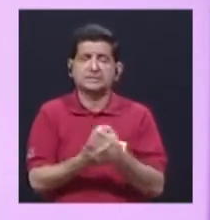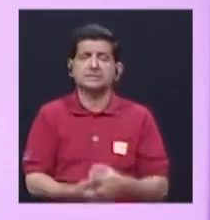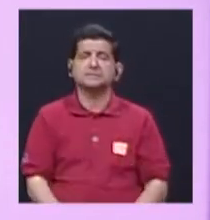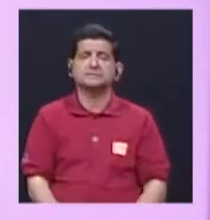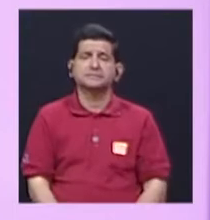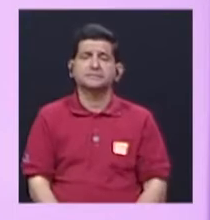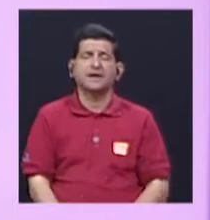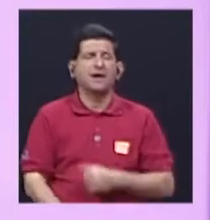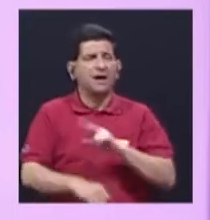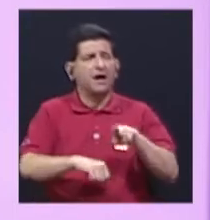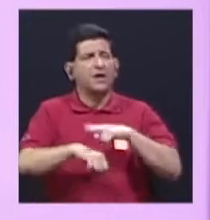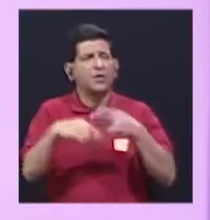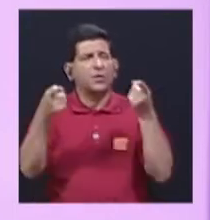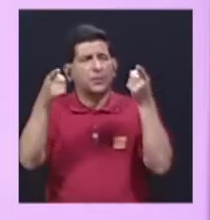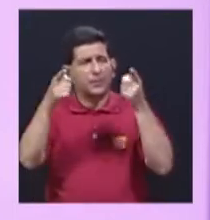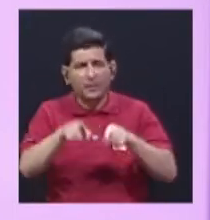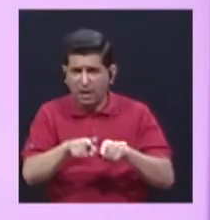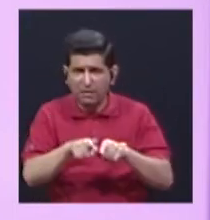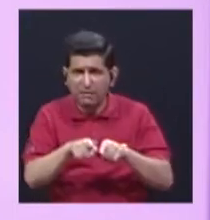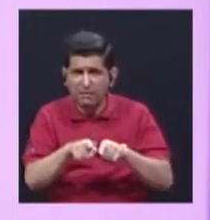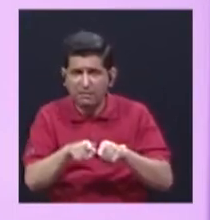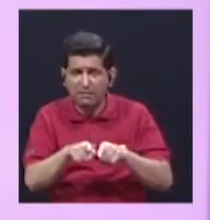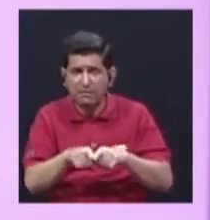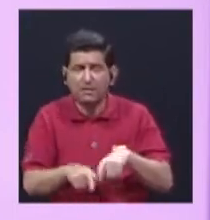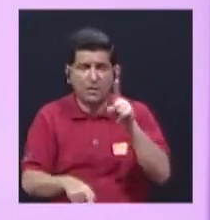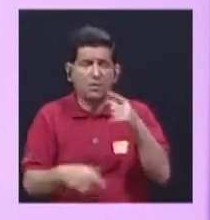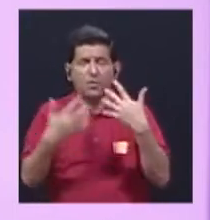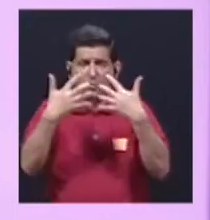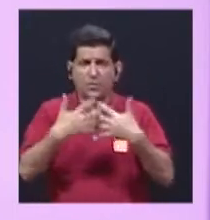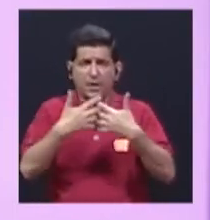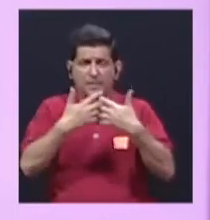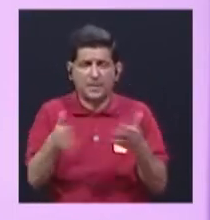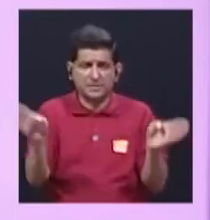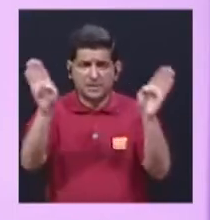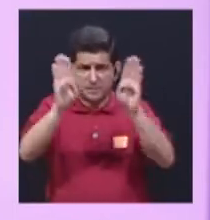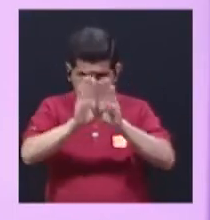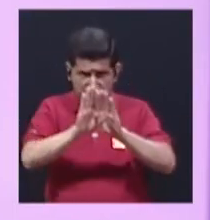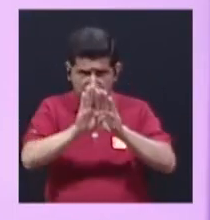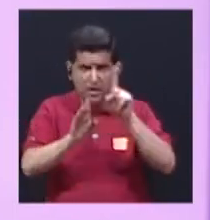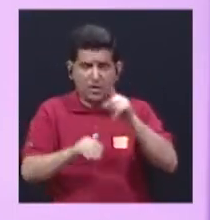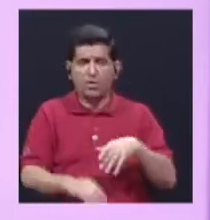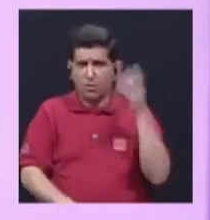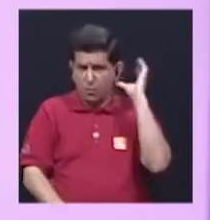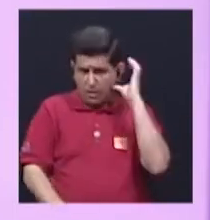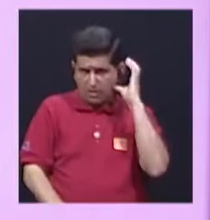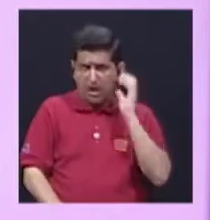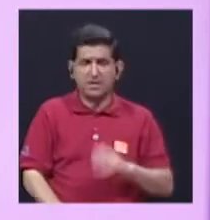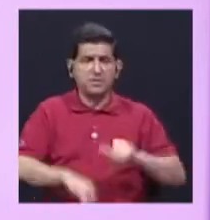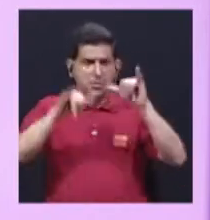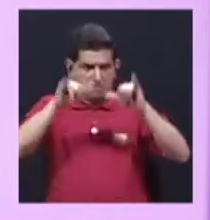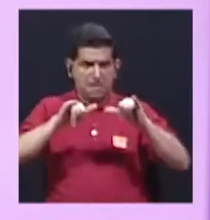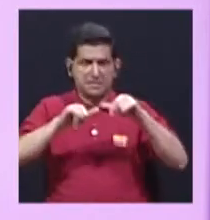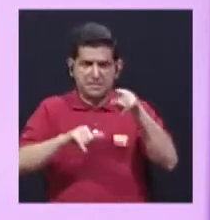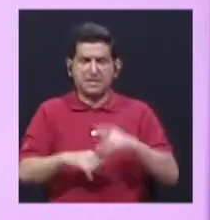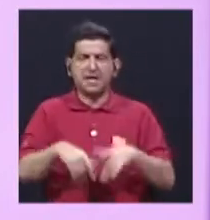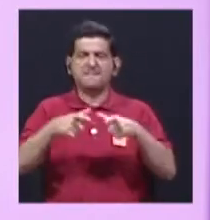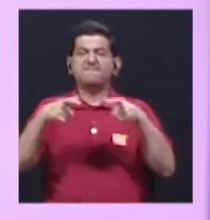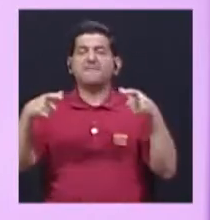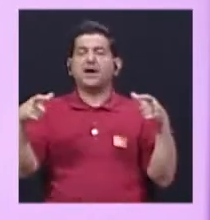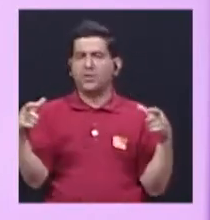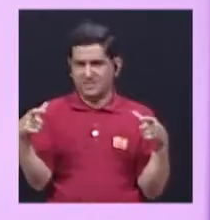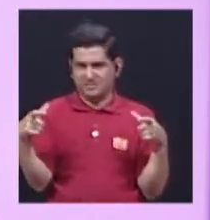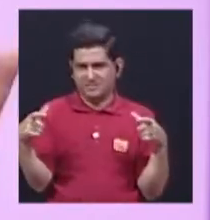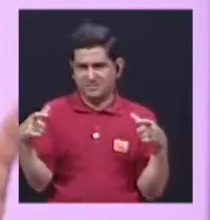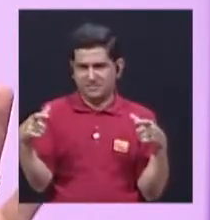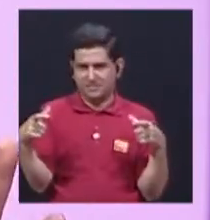Lo que generalmente pasa cuando un concesionario cierra una emisora es que mantiene la frecuencia y